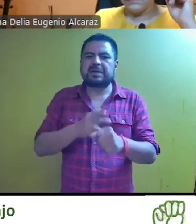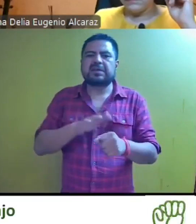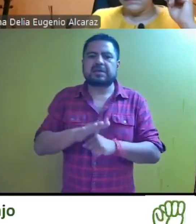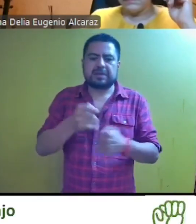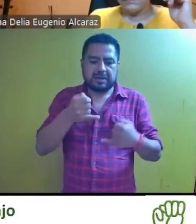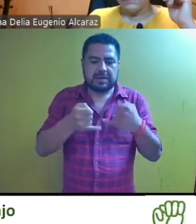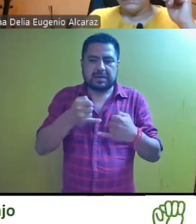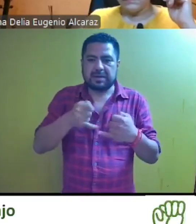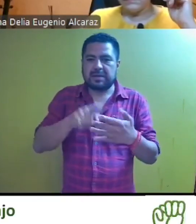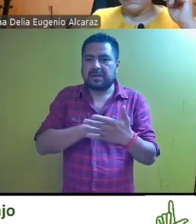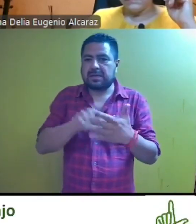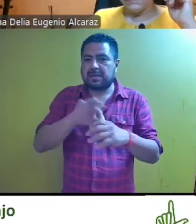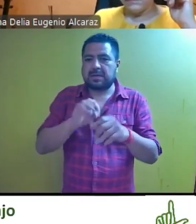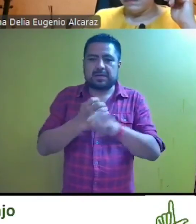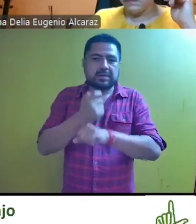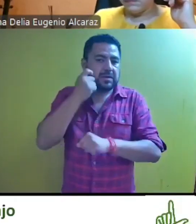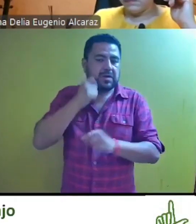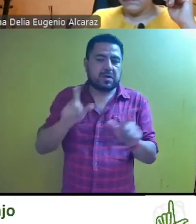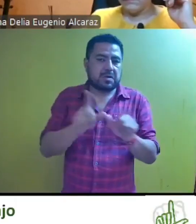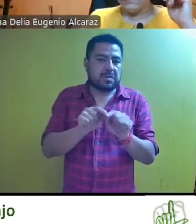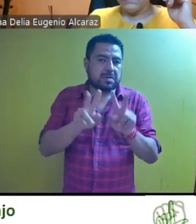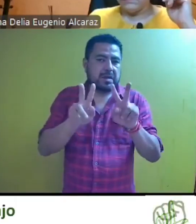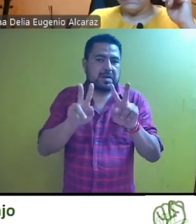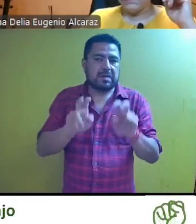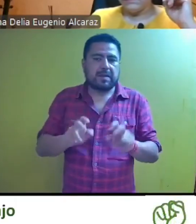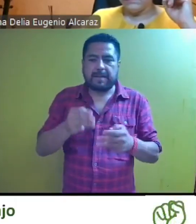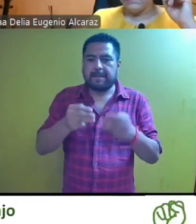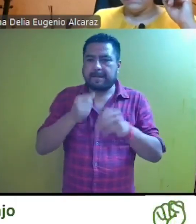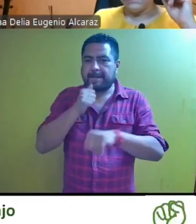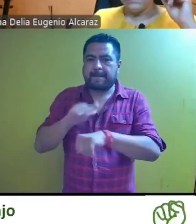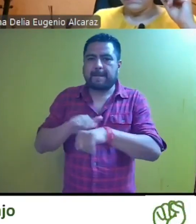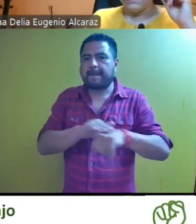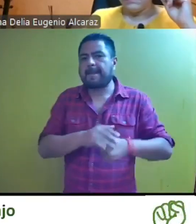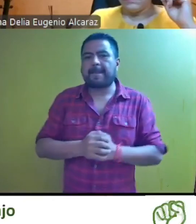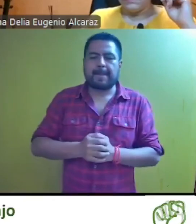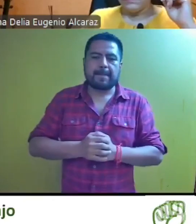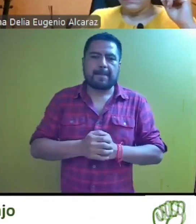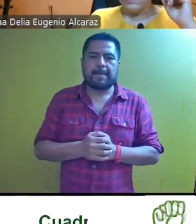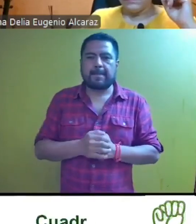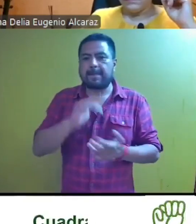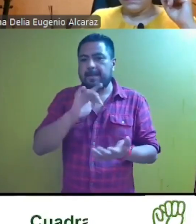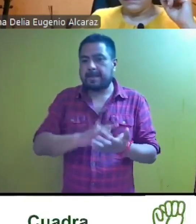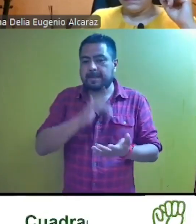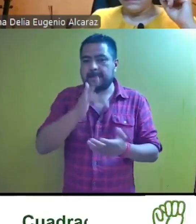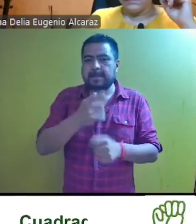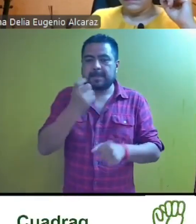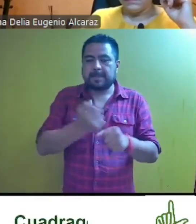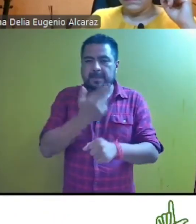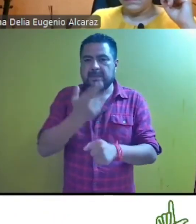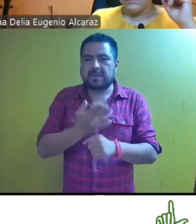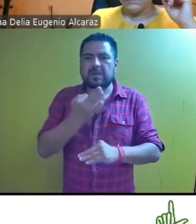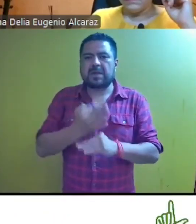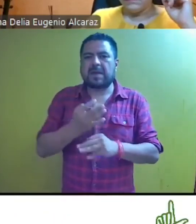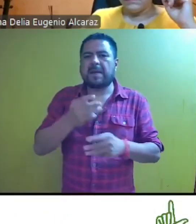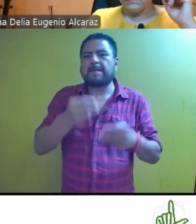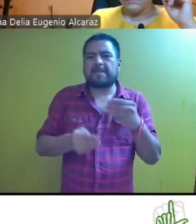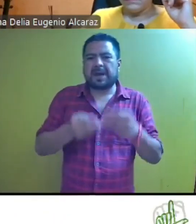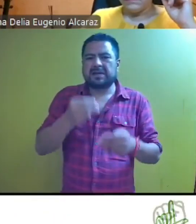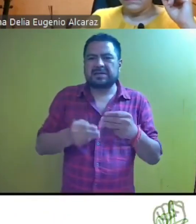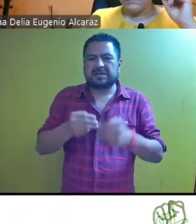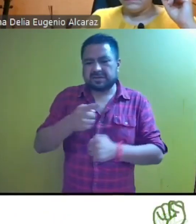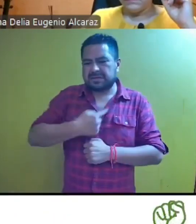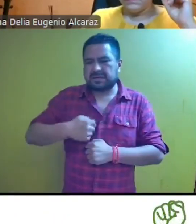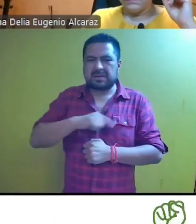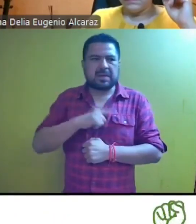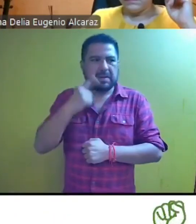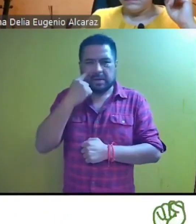Electoral del Estado de Guerrero. Son los asuntos a tratar, magistradas, magistrado. Gracias, secretario. Magistradas, magistrado,